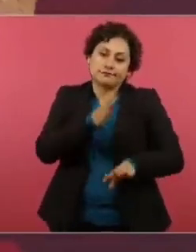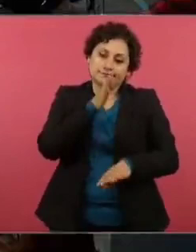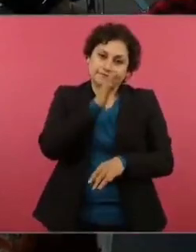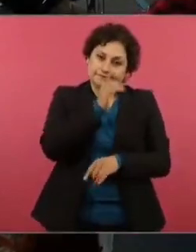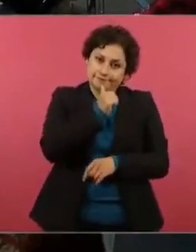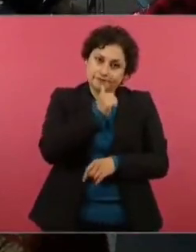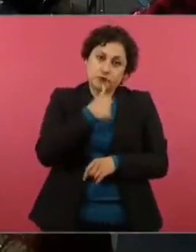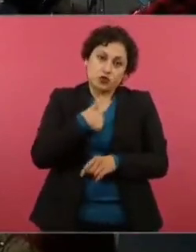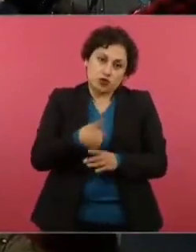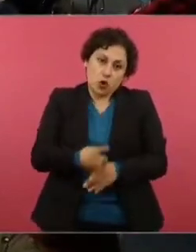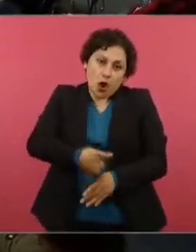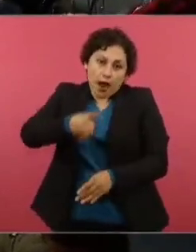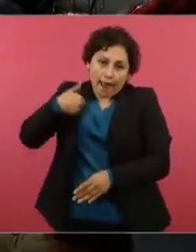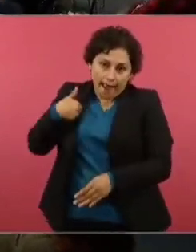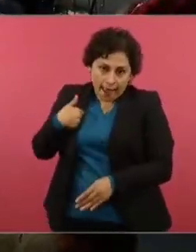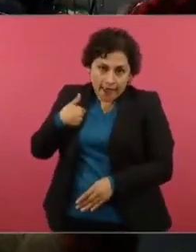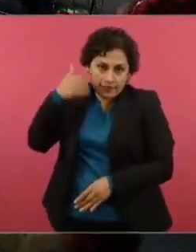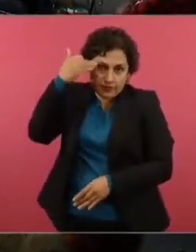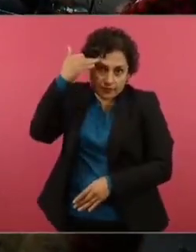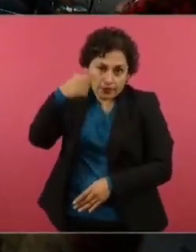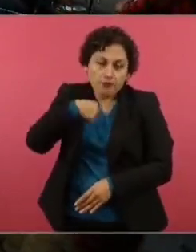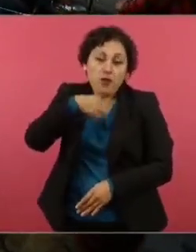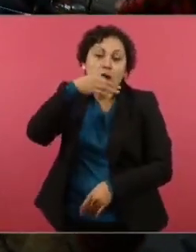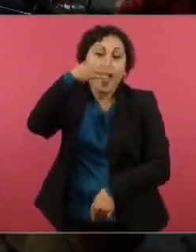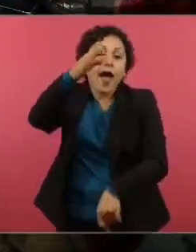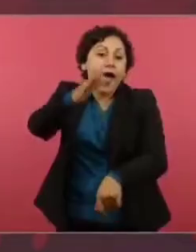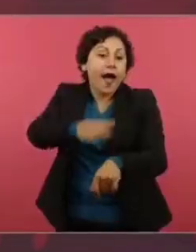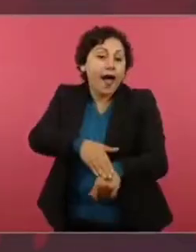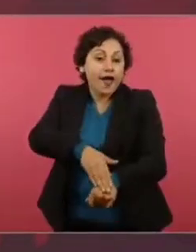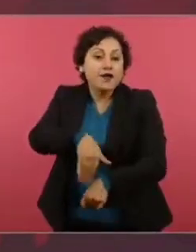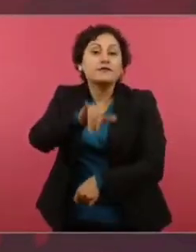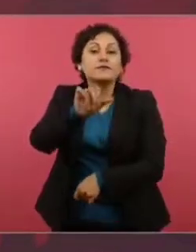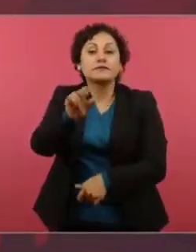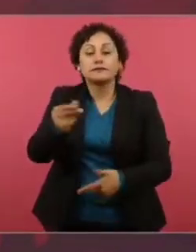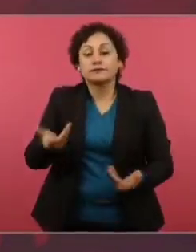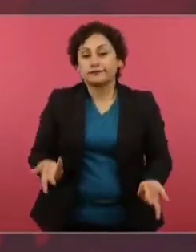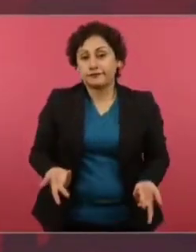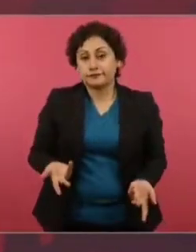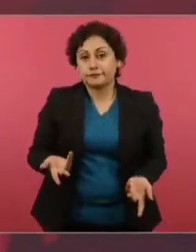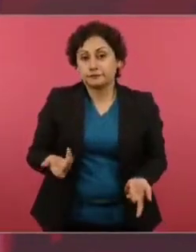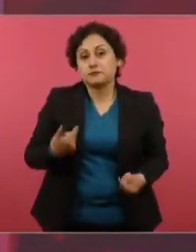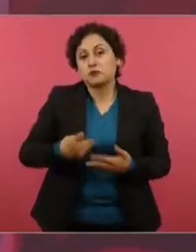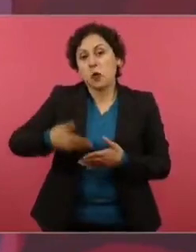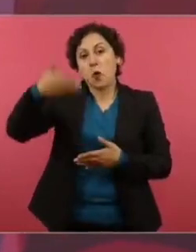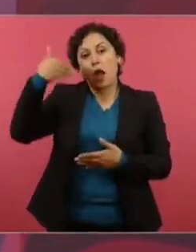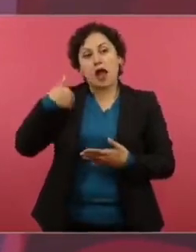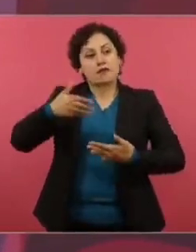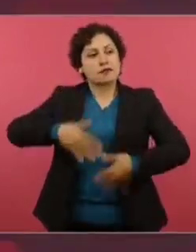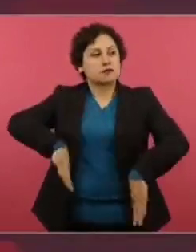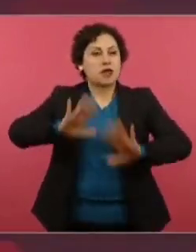anticipé. Bueno, lo dicho, dicho está.